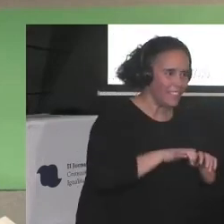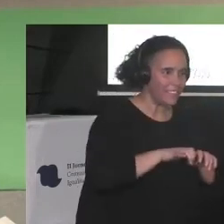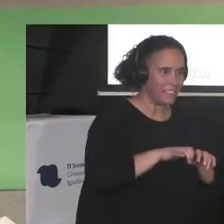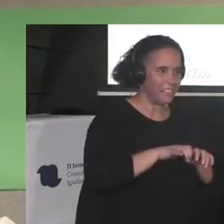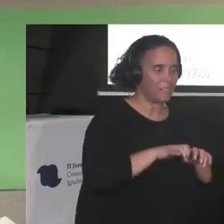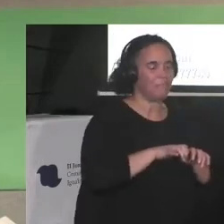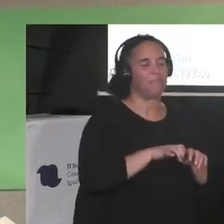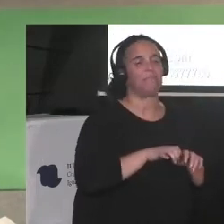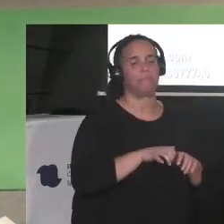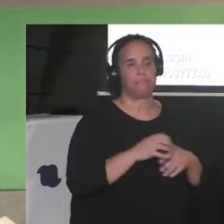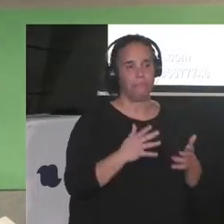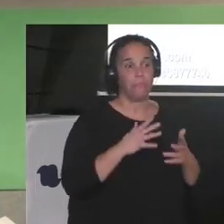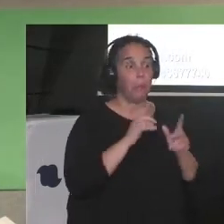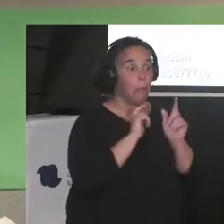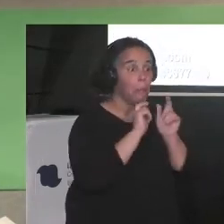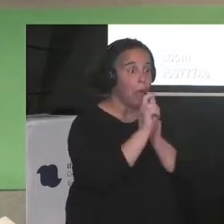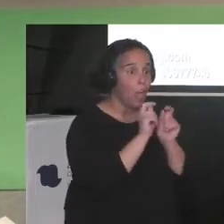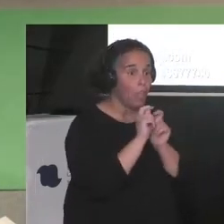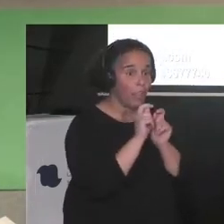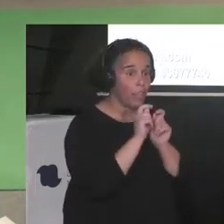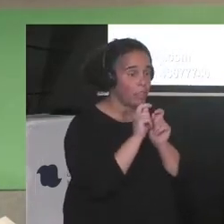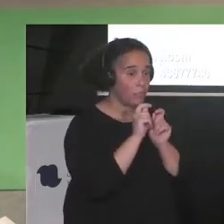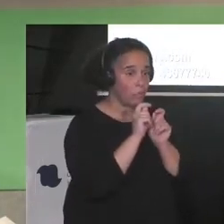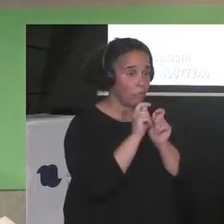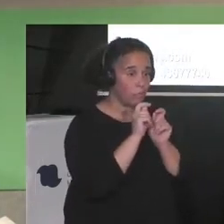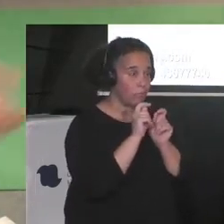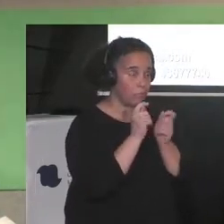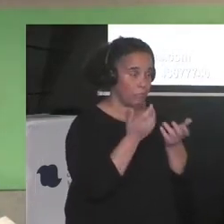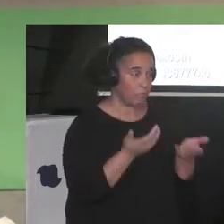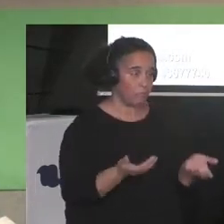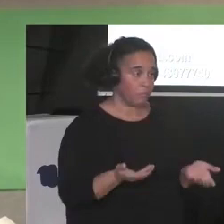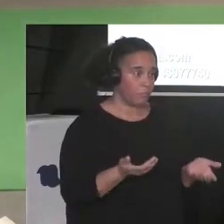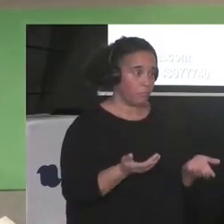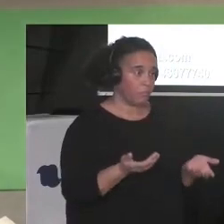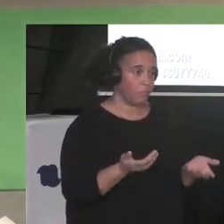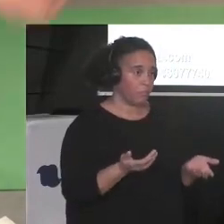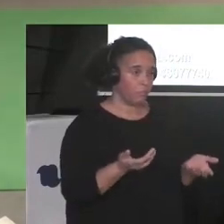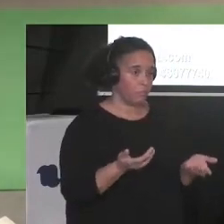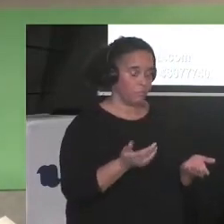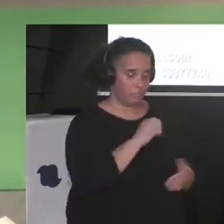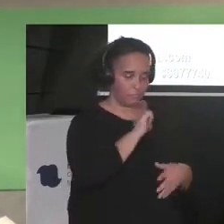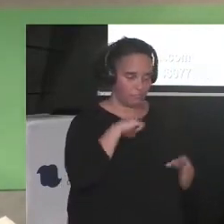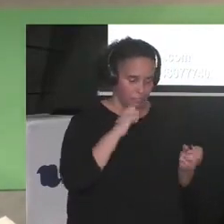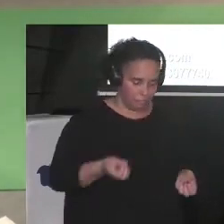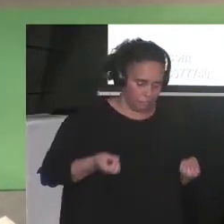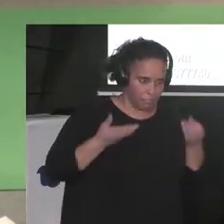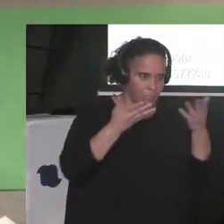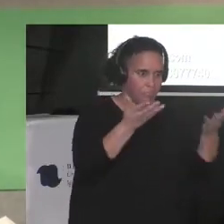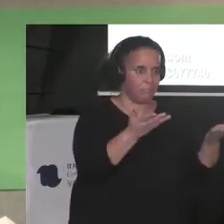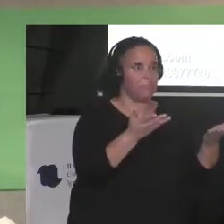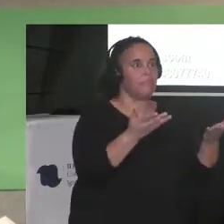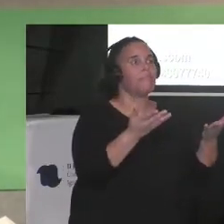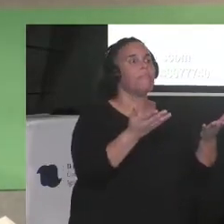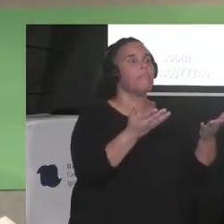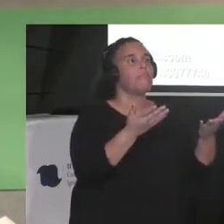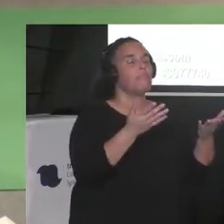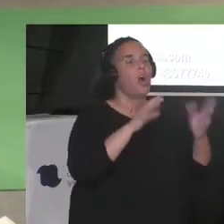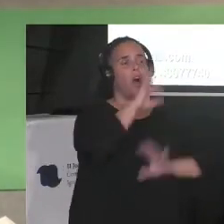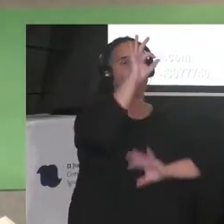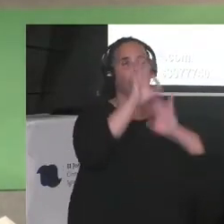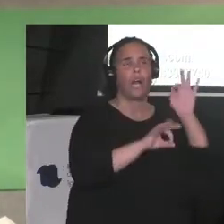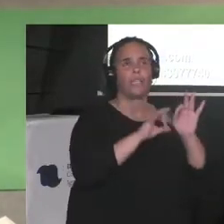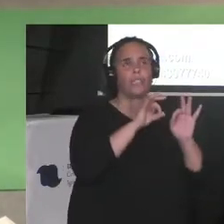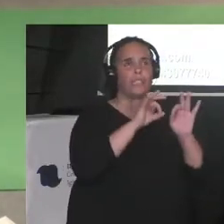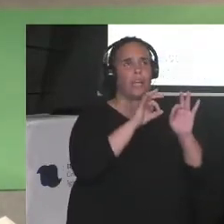El periodismo que habla tanto de sí mismo, este pavo real, que organiza congresos sobre su